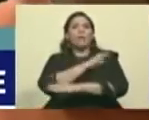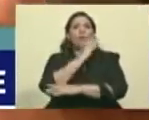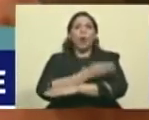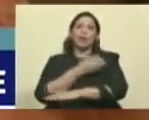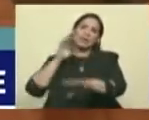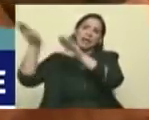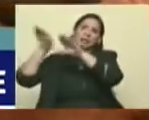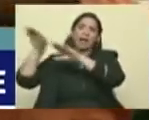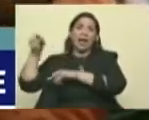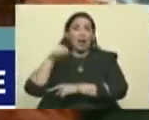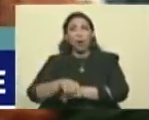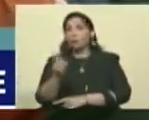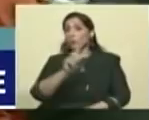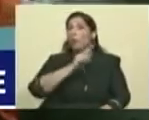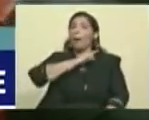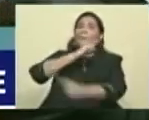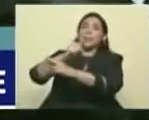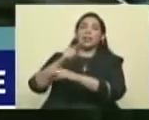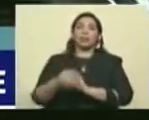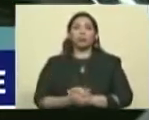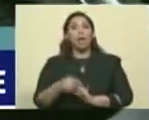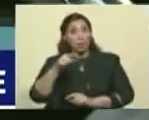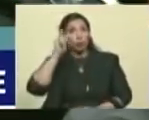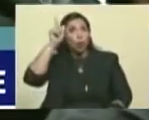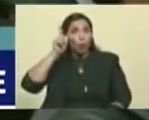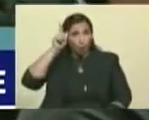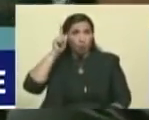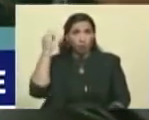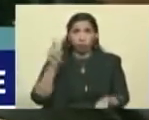Y esto no es amenaza, esto es, yo creo que es lógico, ¿verdad?